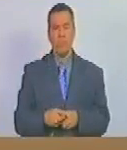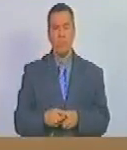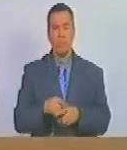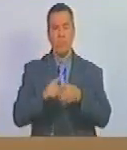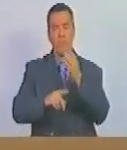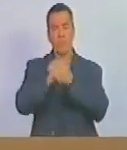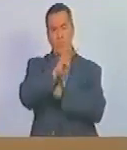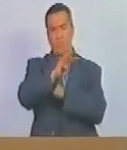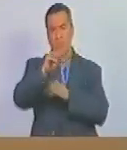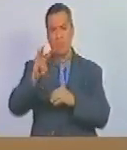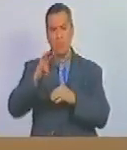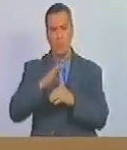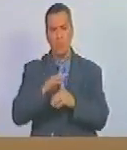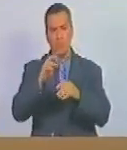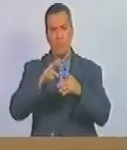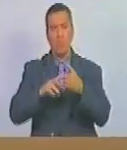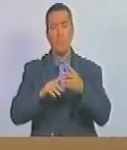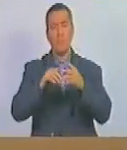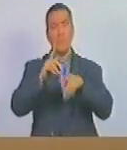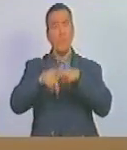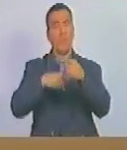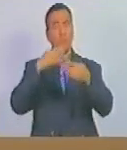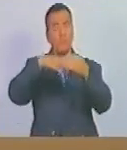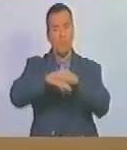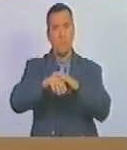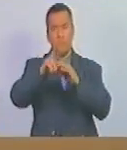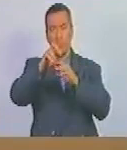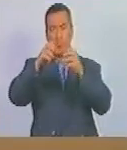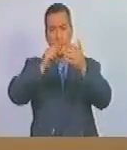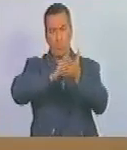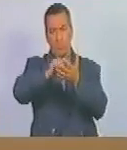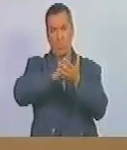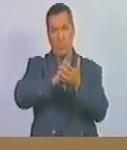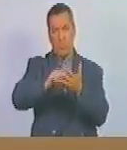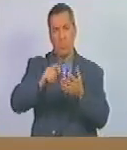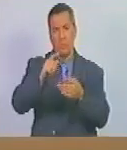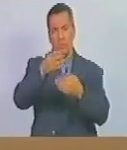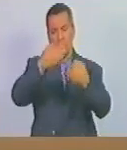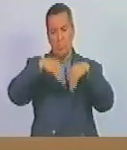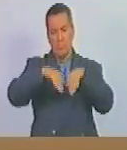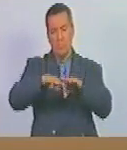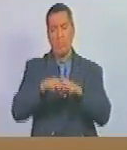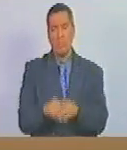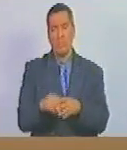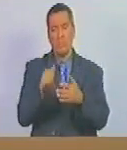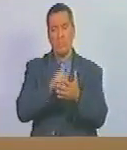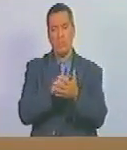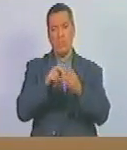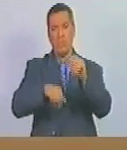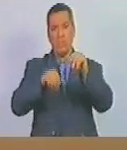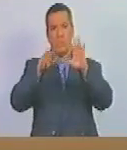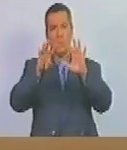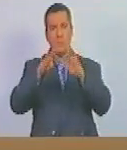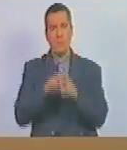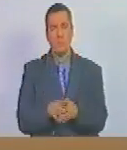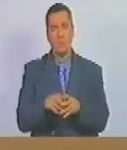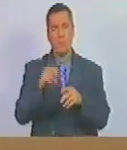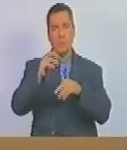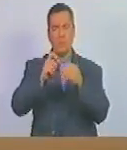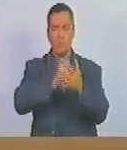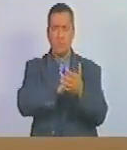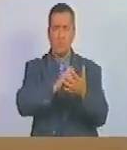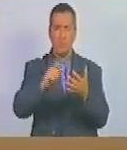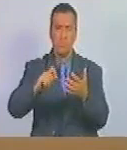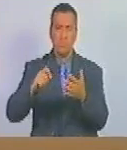cuadragésimo cuarto se propone incorporar un nuevo artículo que pasa a ser el artículo 19 el cual queda